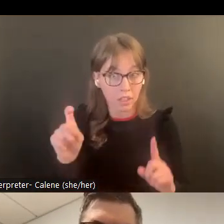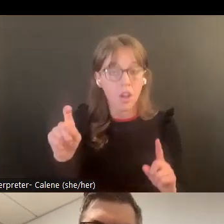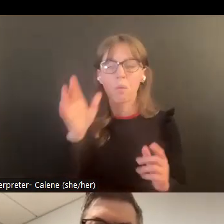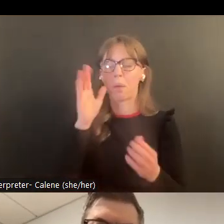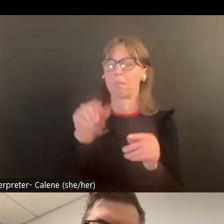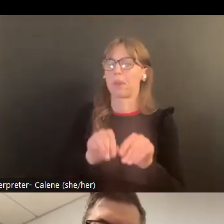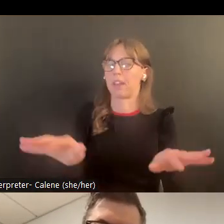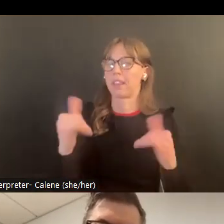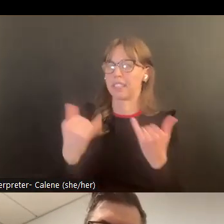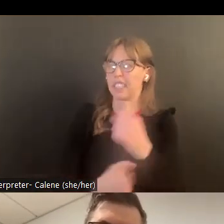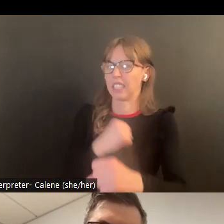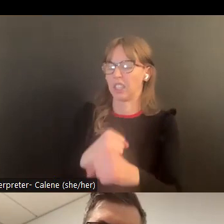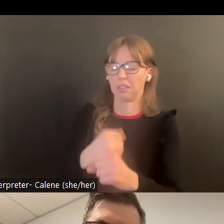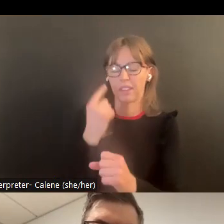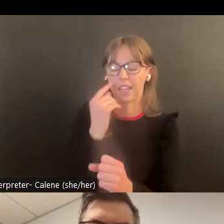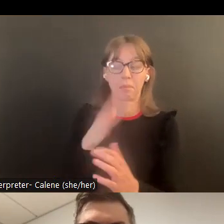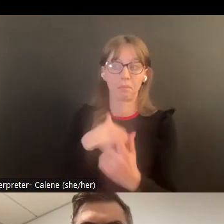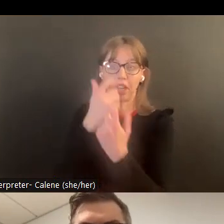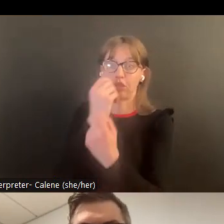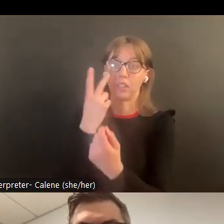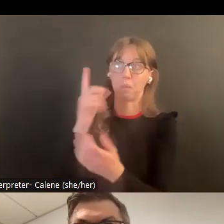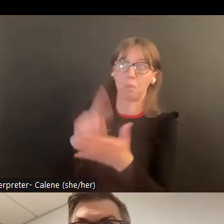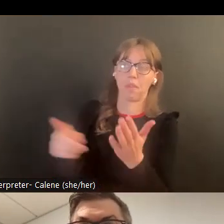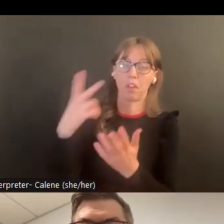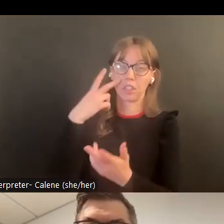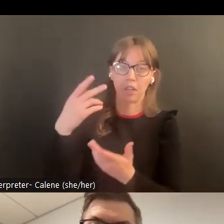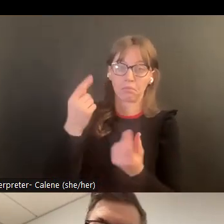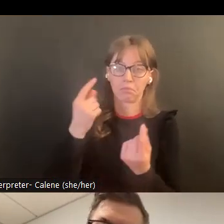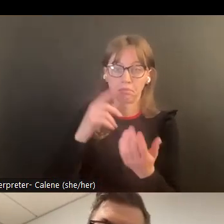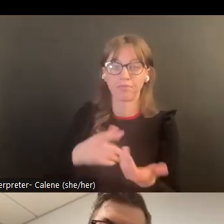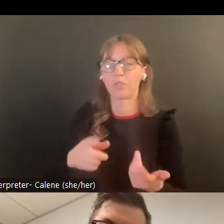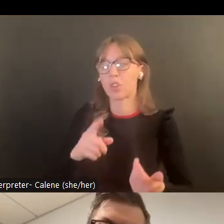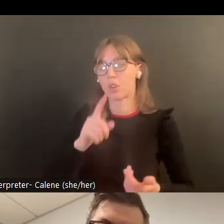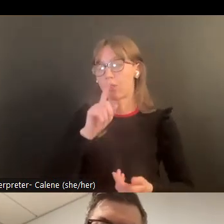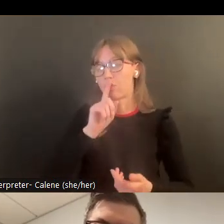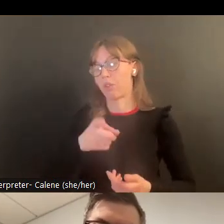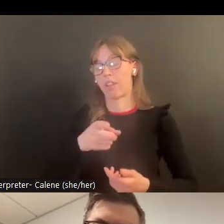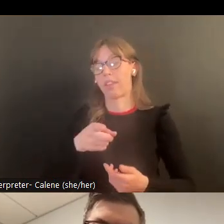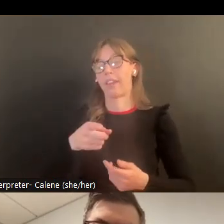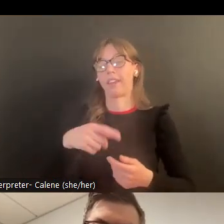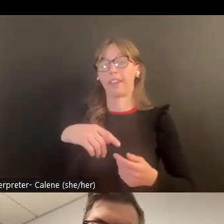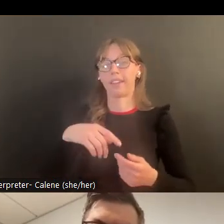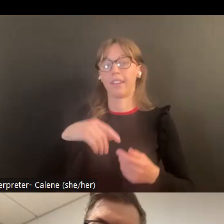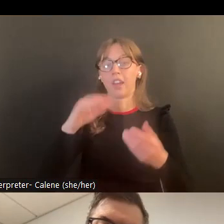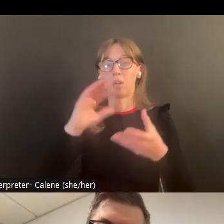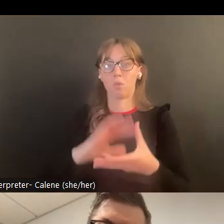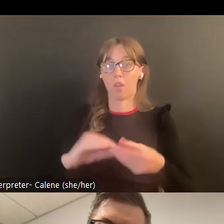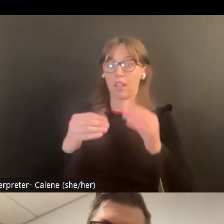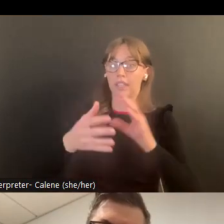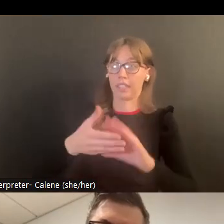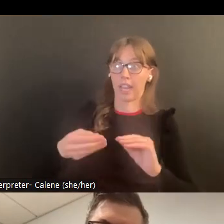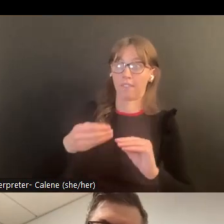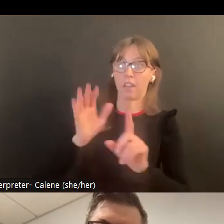el efecto que tiene ese estudio sobre el programa del lab y estoy curioso de saber los resultados que ellos observan de